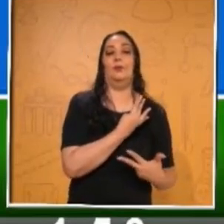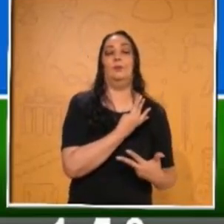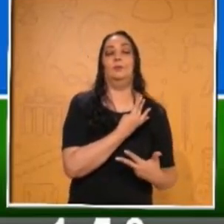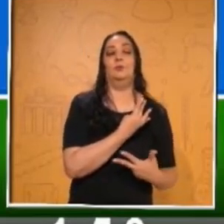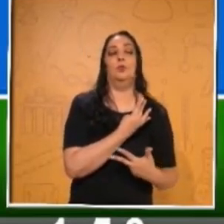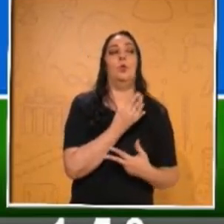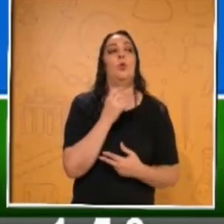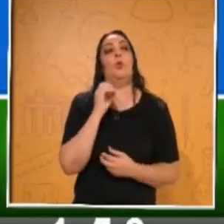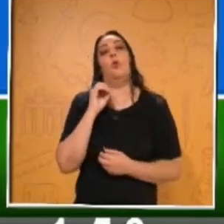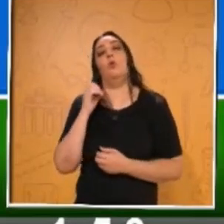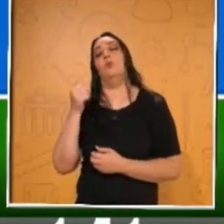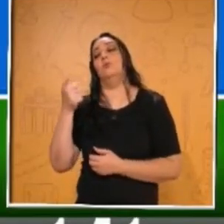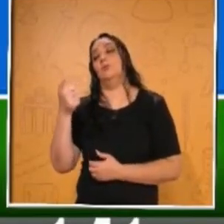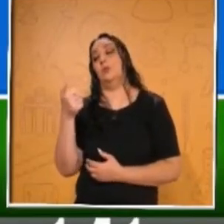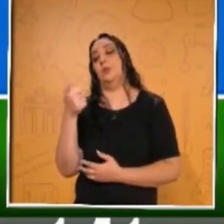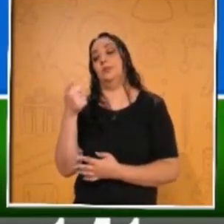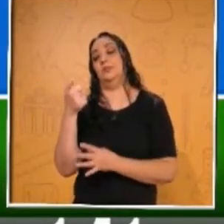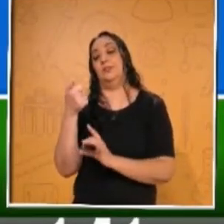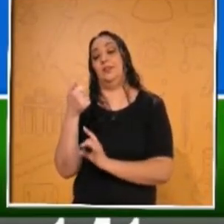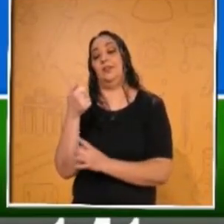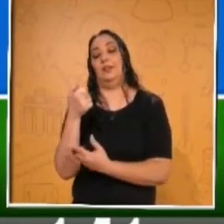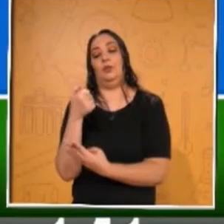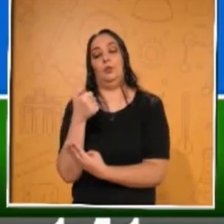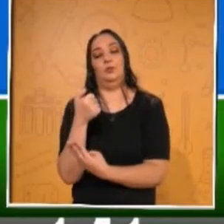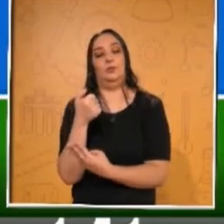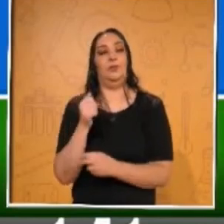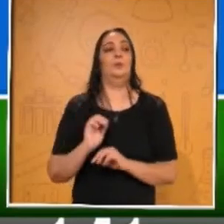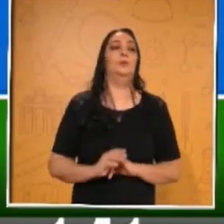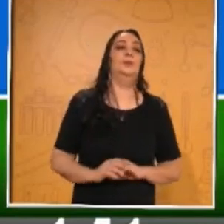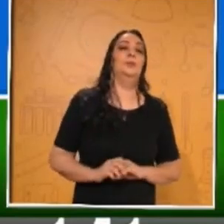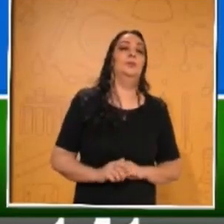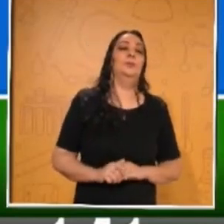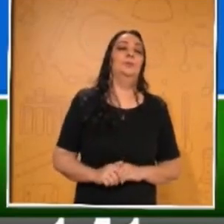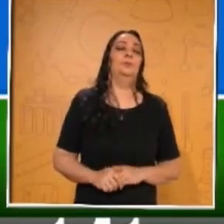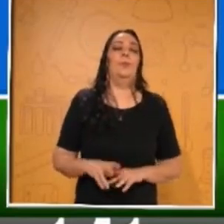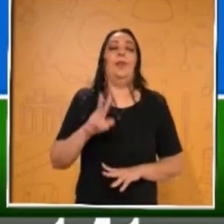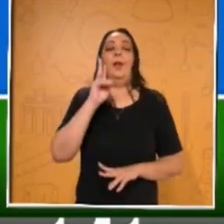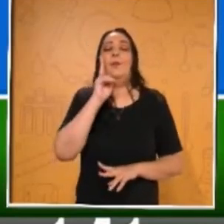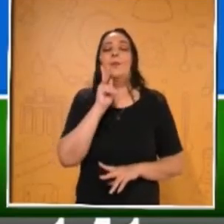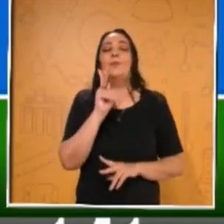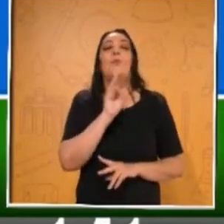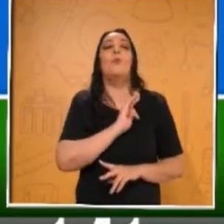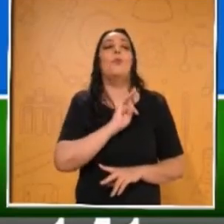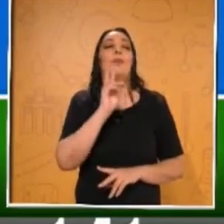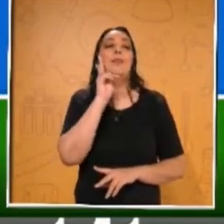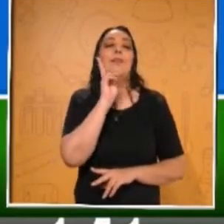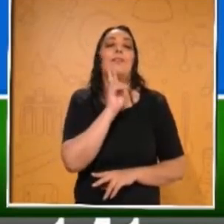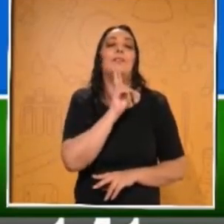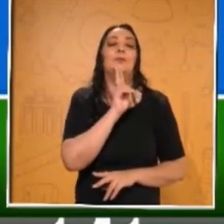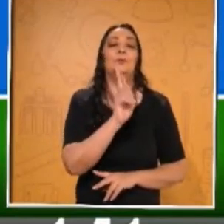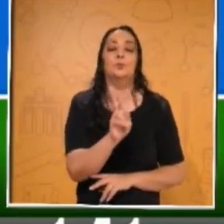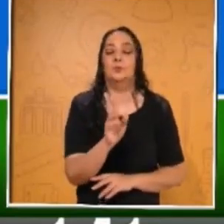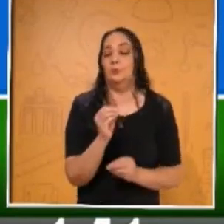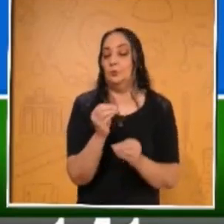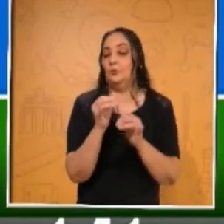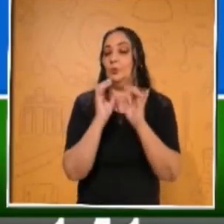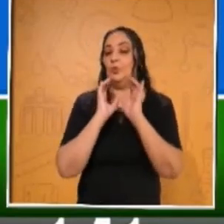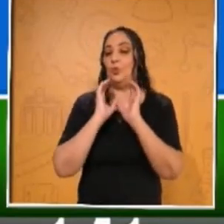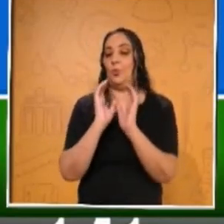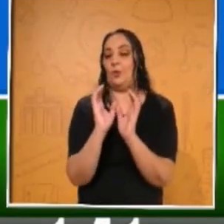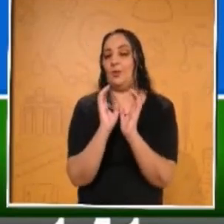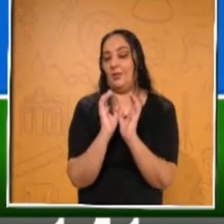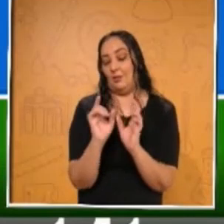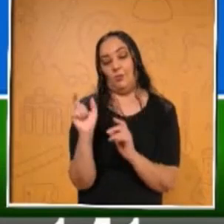cuadrado para seis treinta y dos cavos. Muy bien. Ahí están las posibles respuestas. Mucho cuidado ahí con lo que